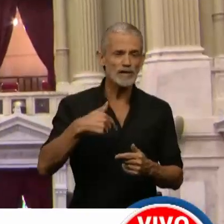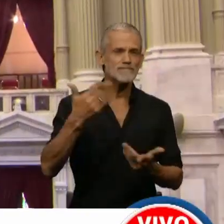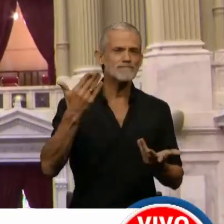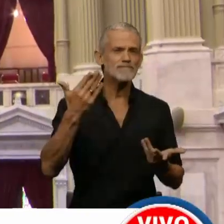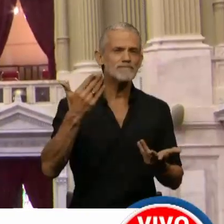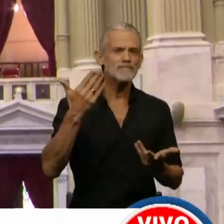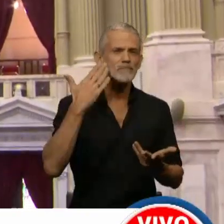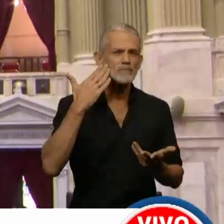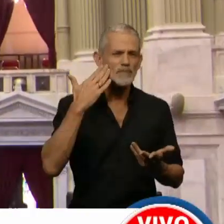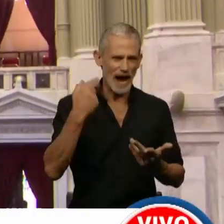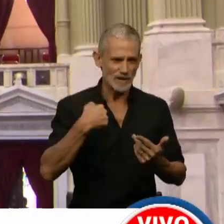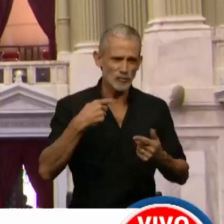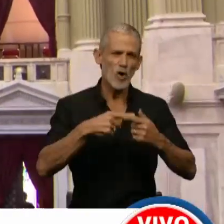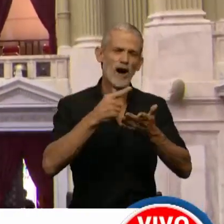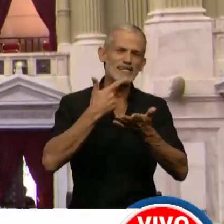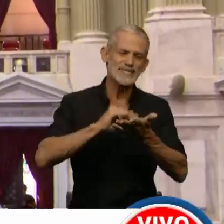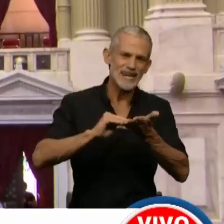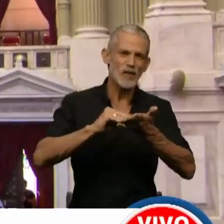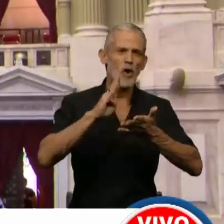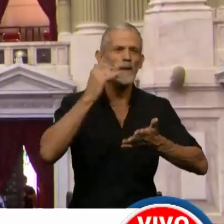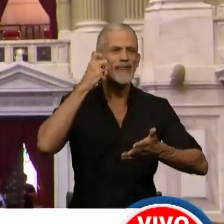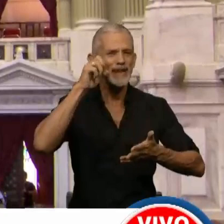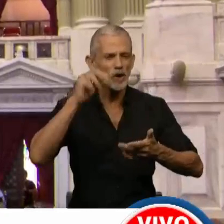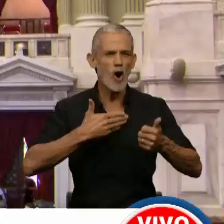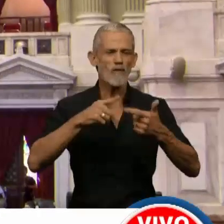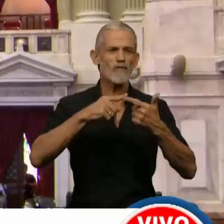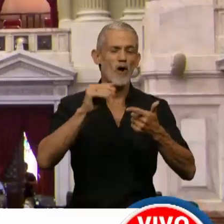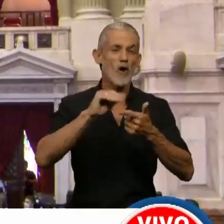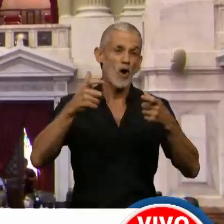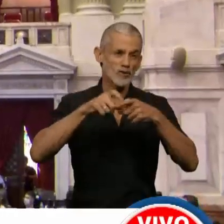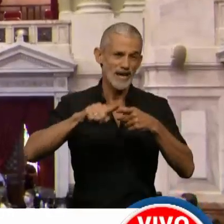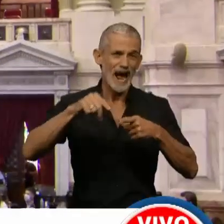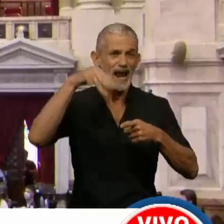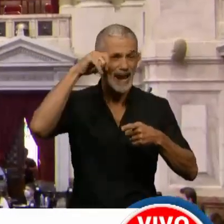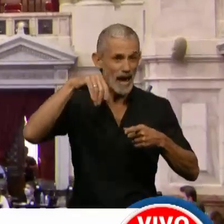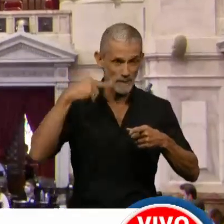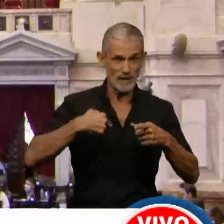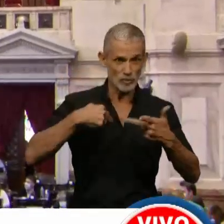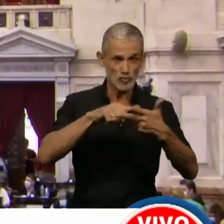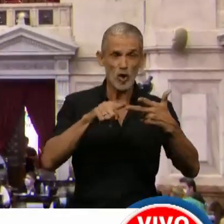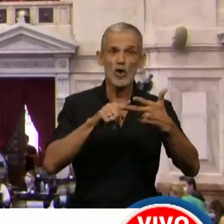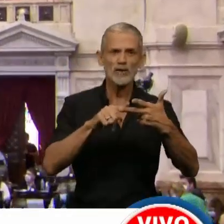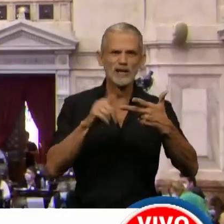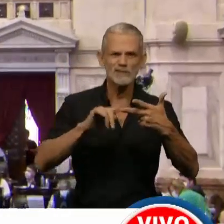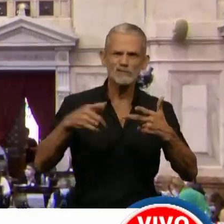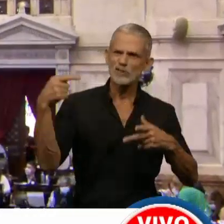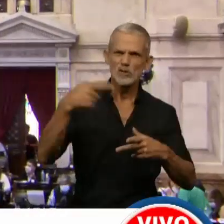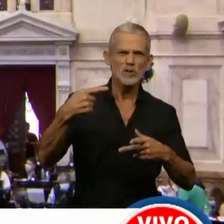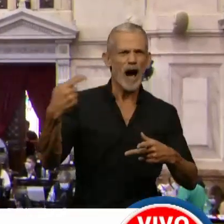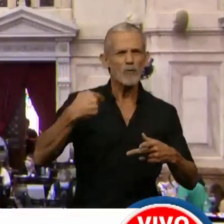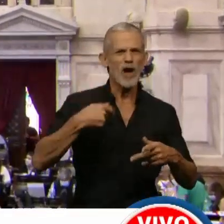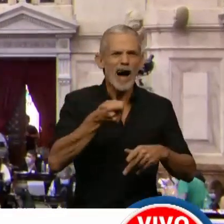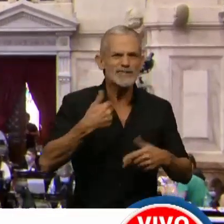caras, el senador Naydenov, el concejal Neme y el mío propio, estamos indicados de asesinos.